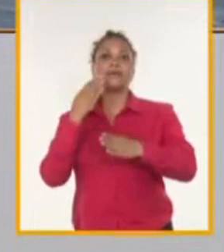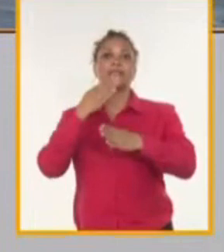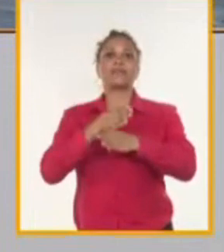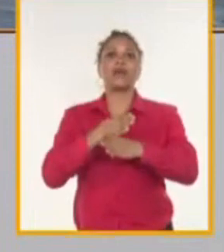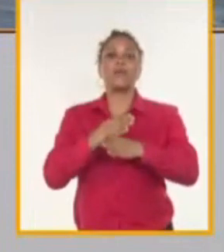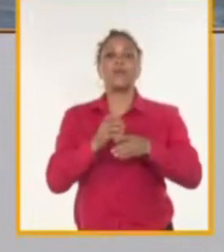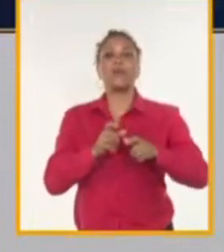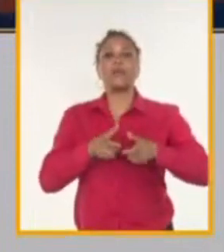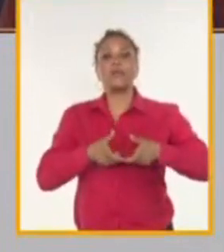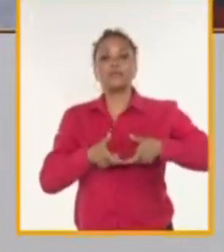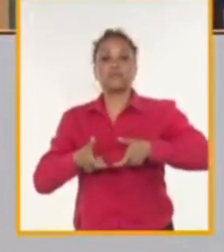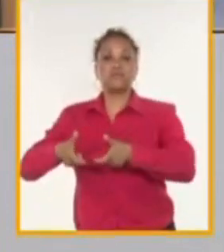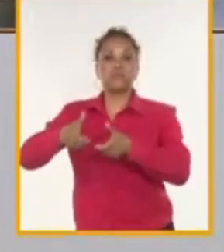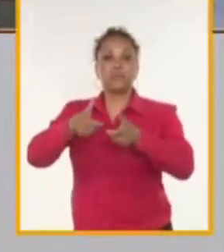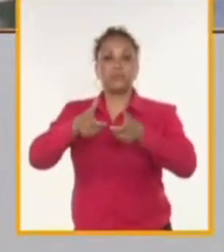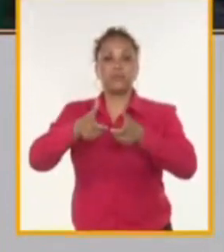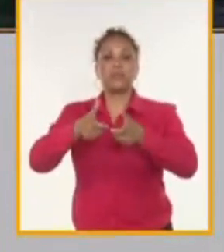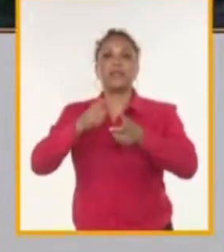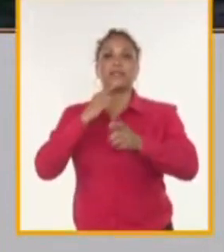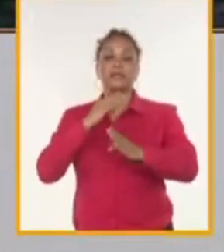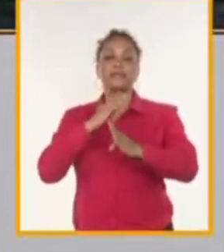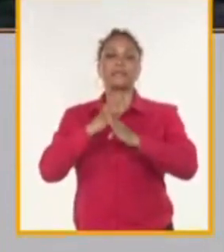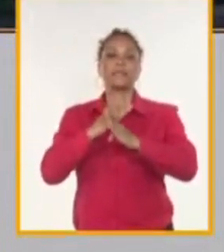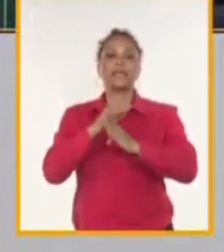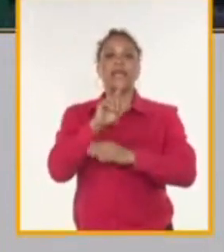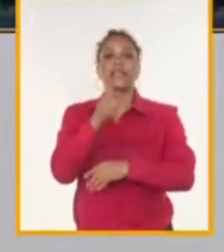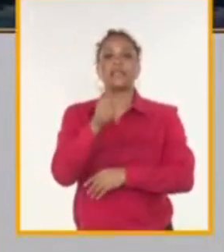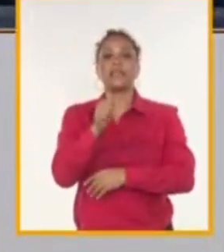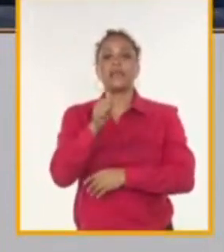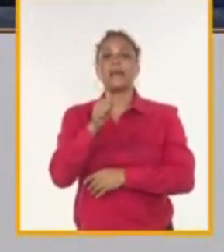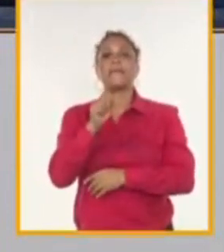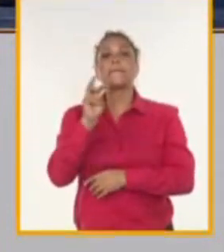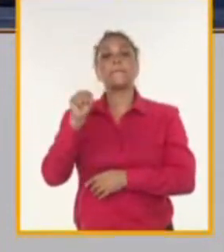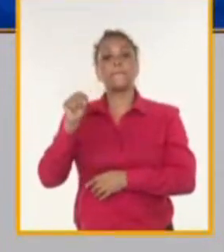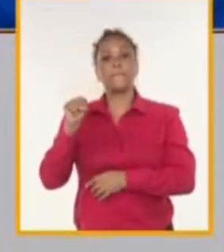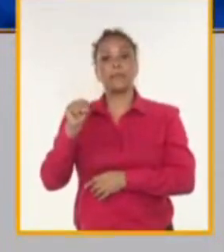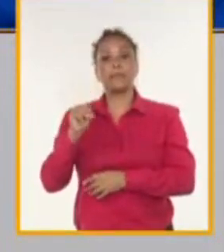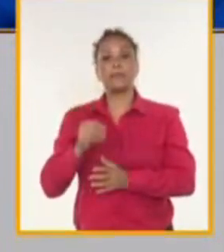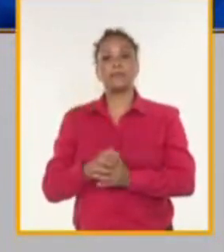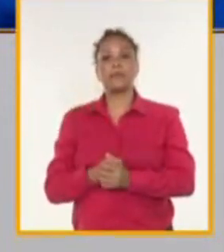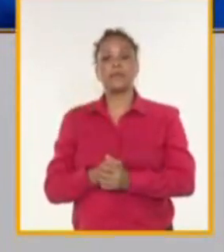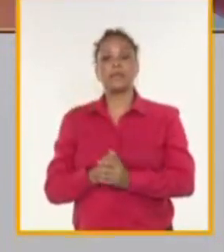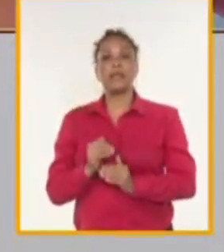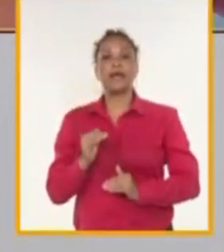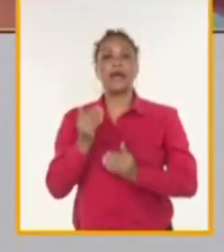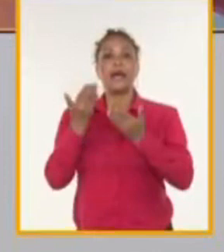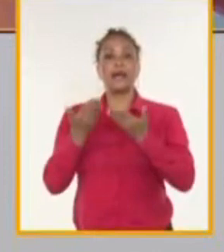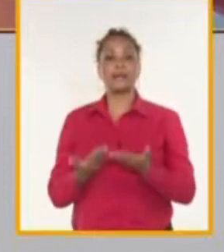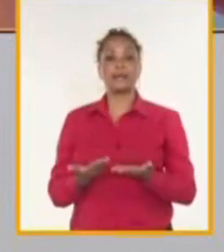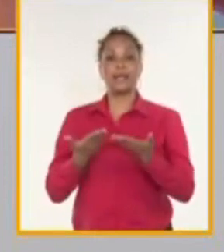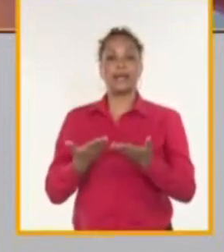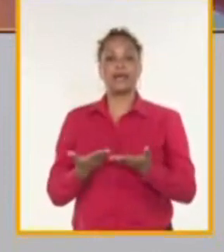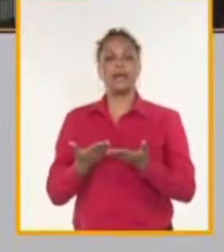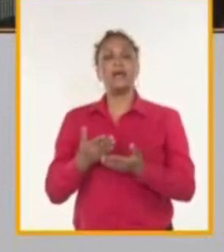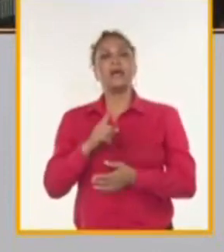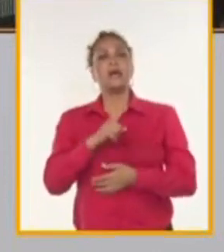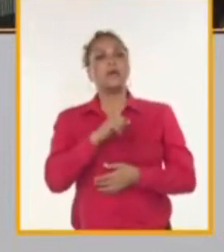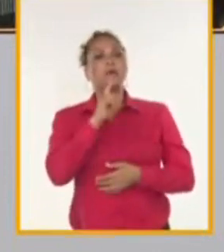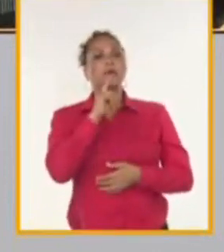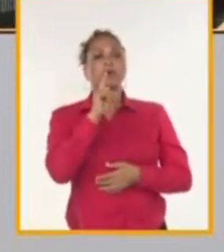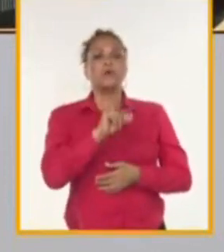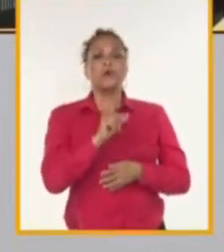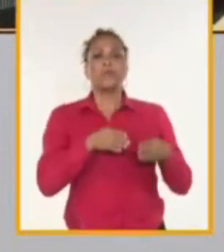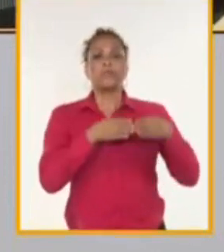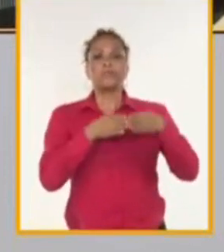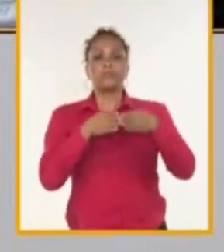bahía, que limita el calado para este tipo de buques a 10 metros de calado, limitando además su capacidad de carga. Ya son muy pocos los buques de